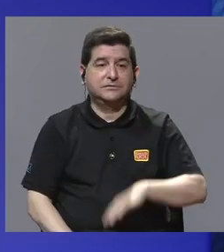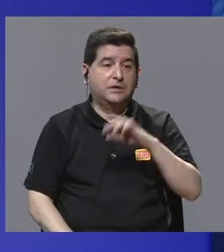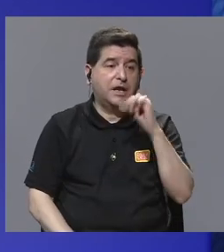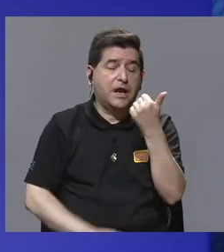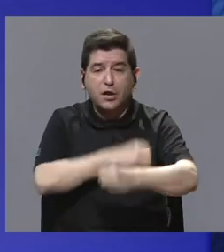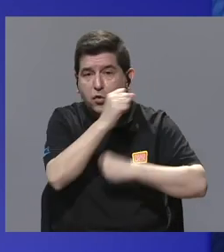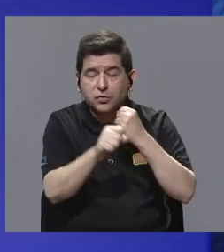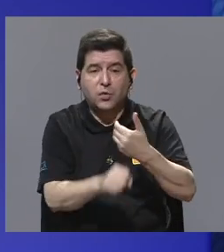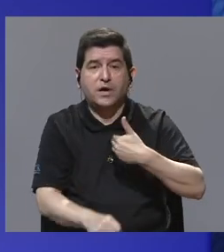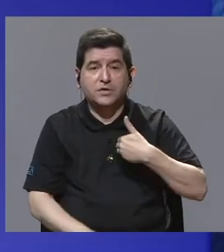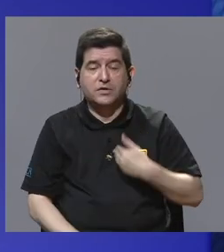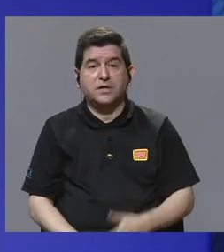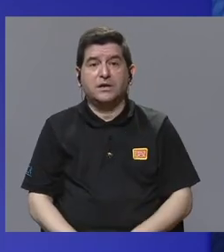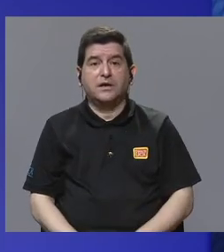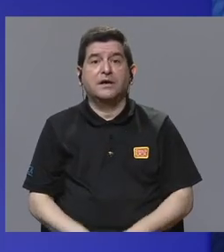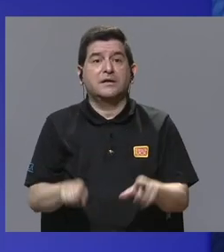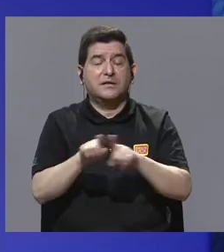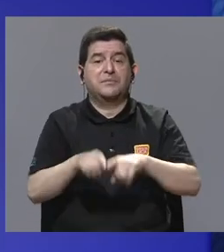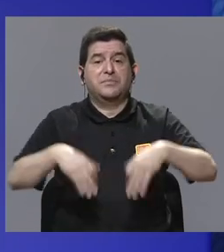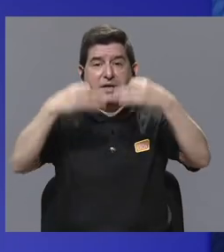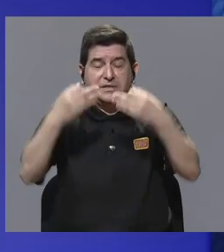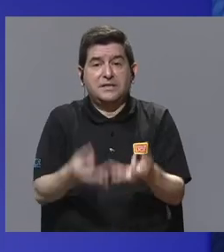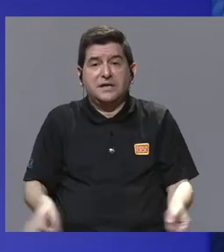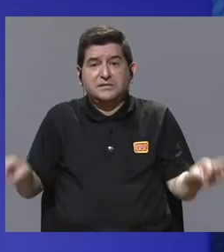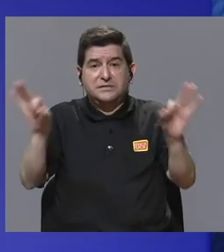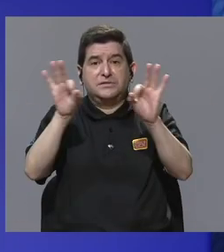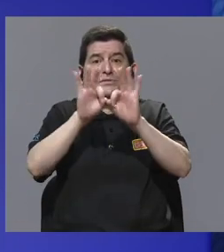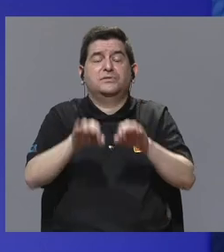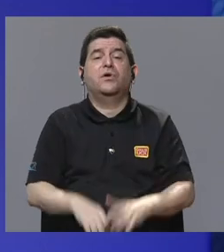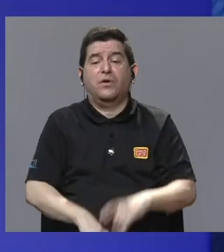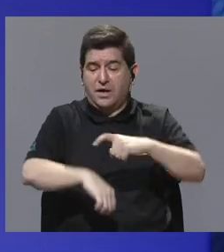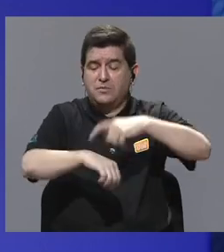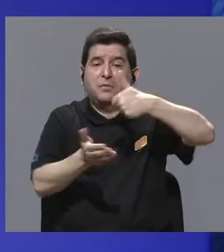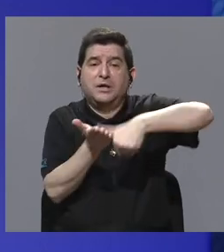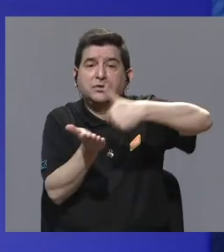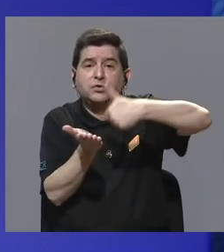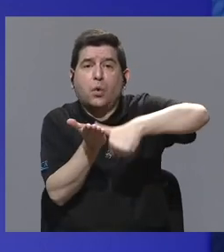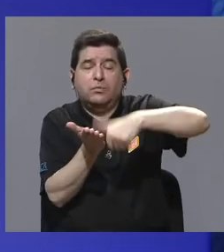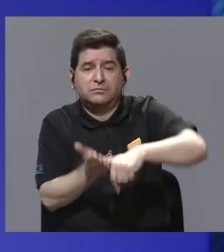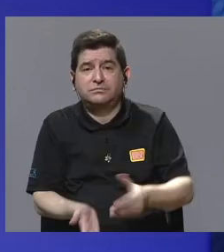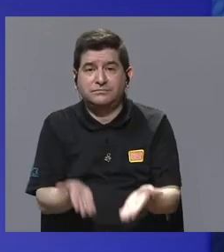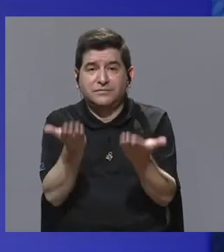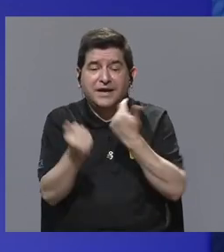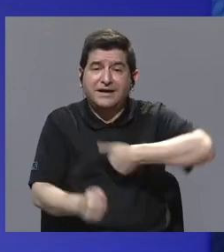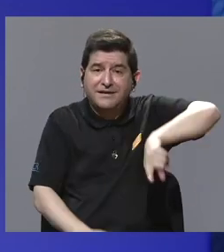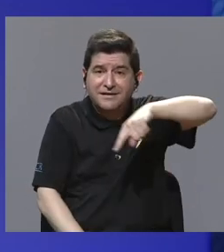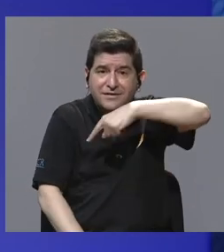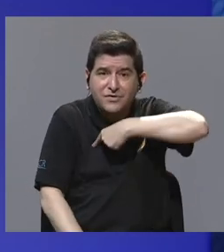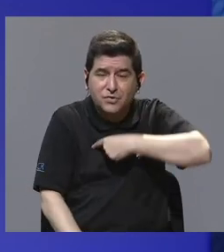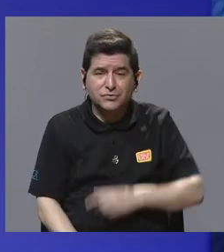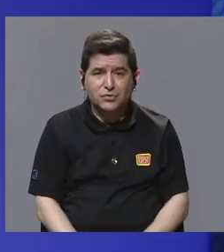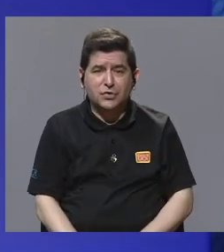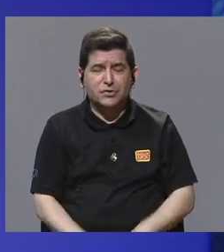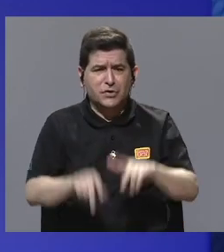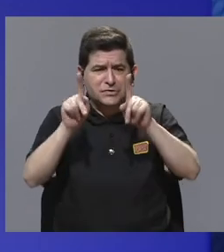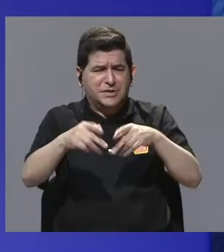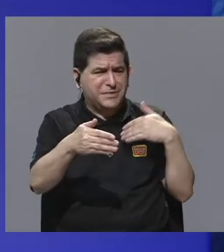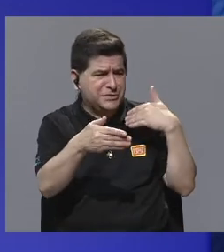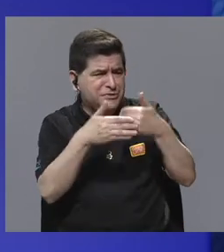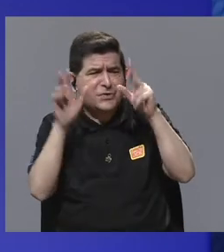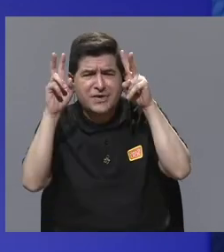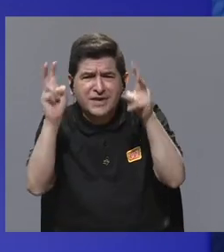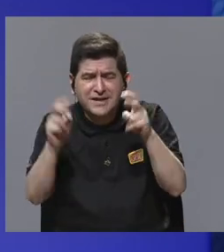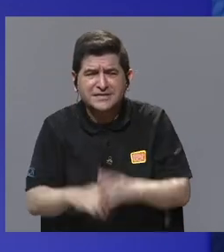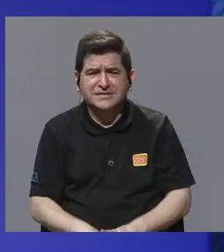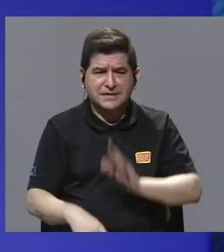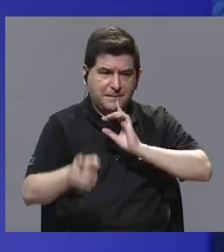El otro año tenemos una decisión importante que tomar en las elecciones y queremos acercar a la gente